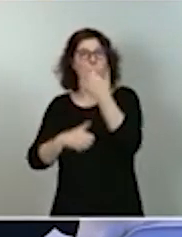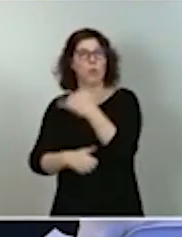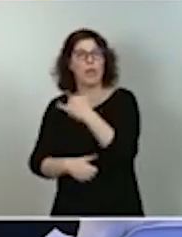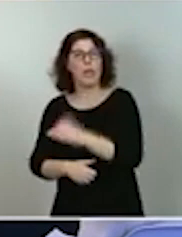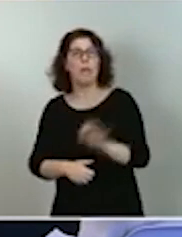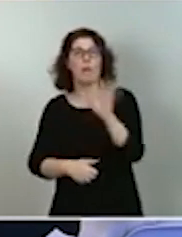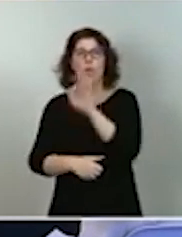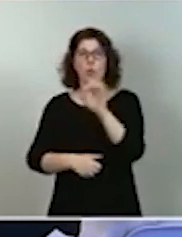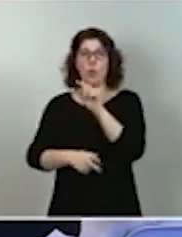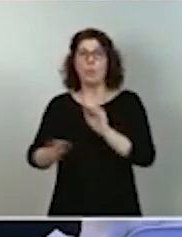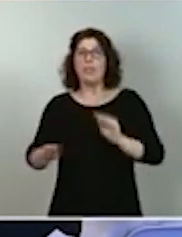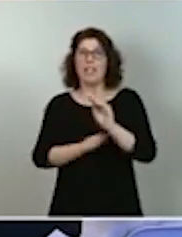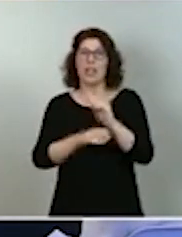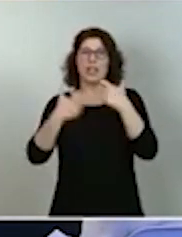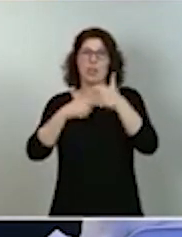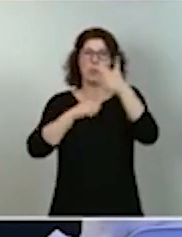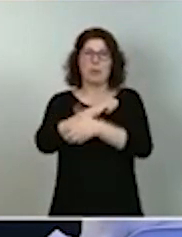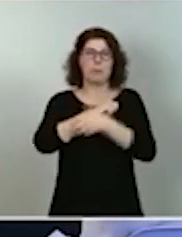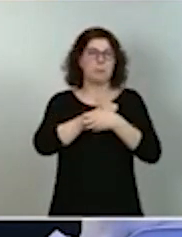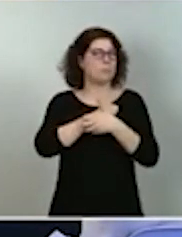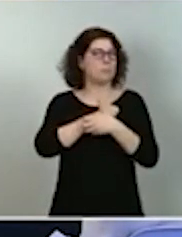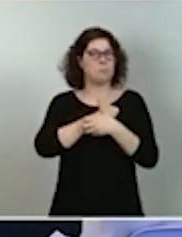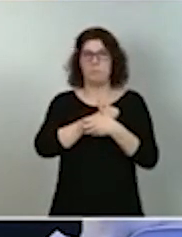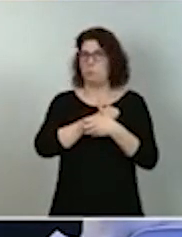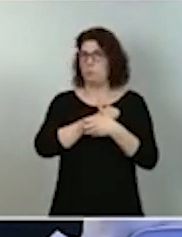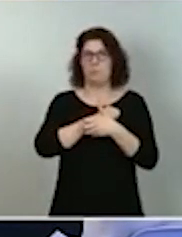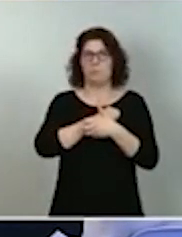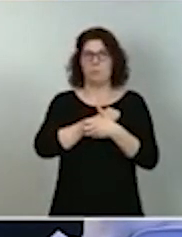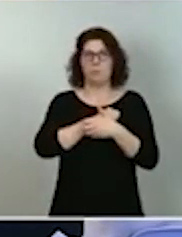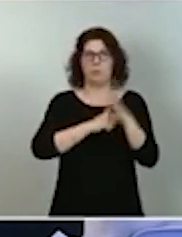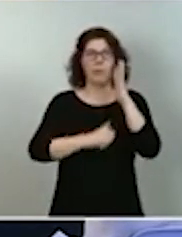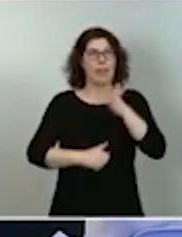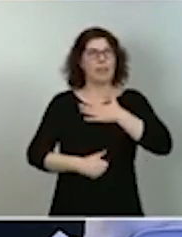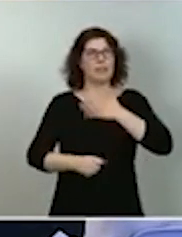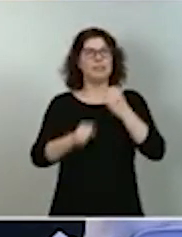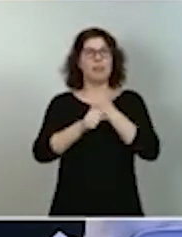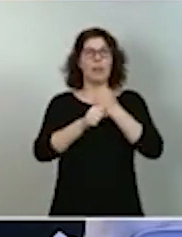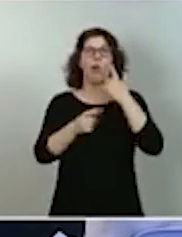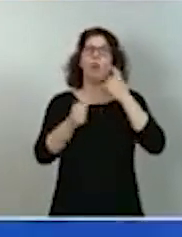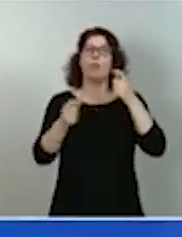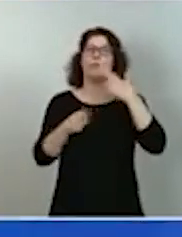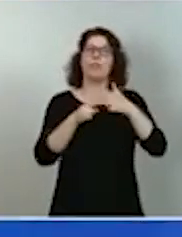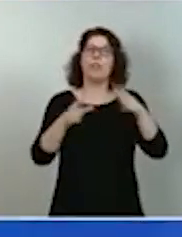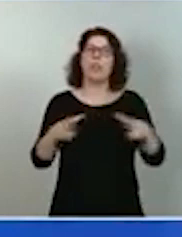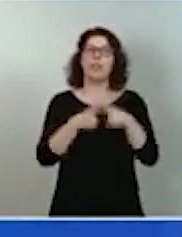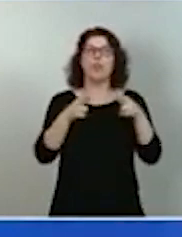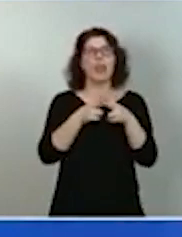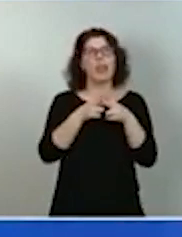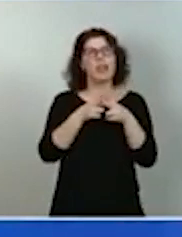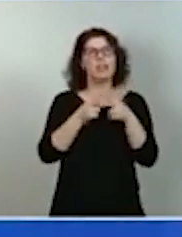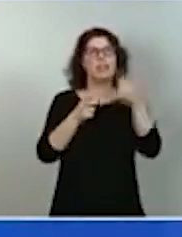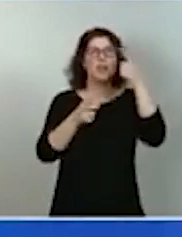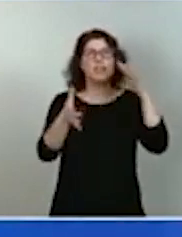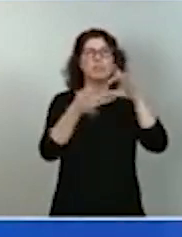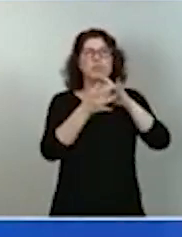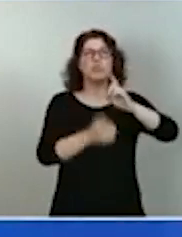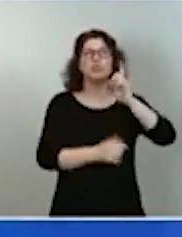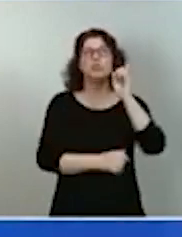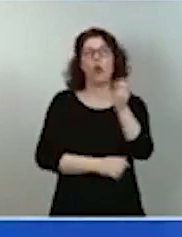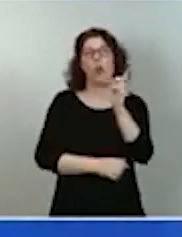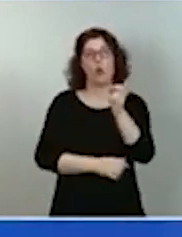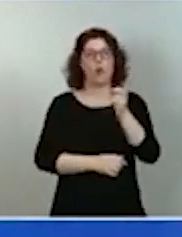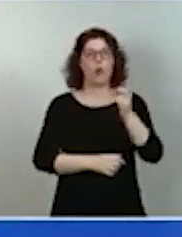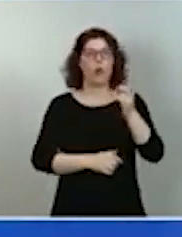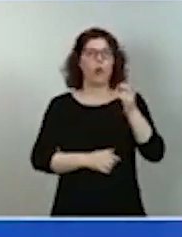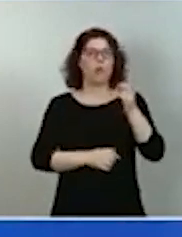los sectores más vulnerables. Como si nuestro trabajo coordinando la política social tuviera que ver en exclusiva con proteger